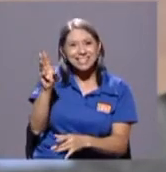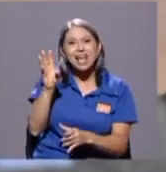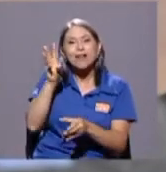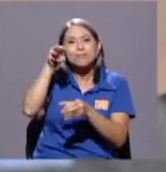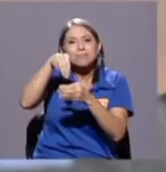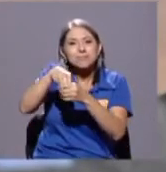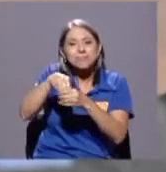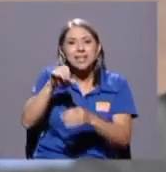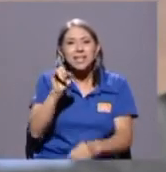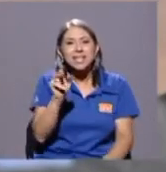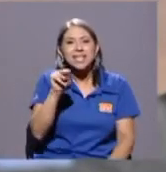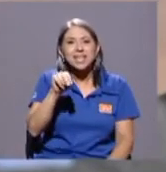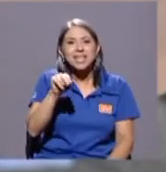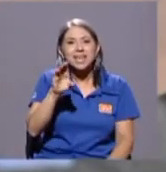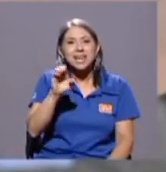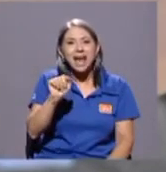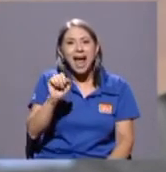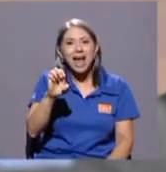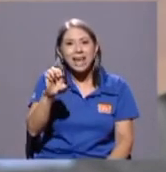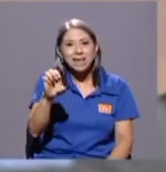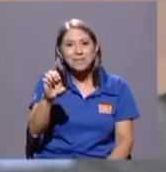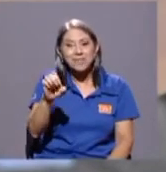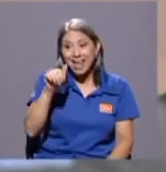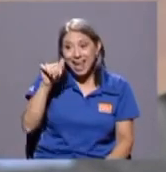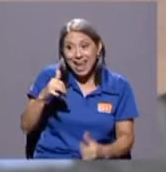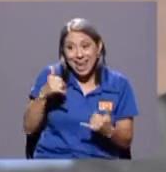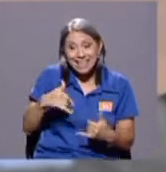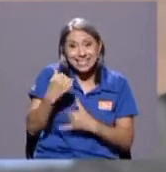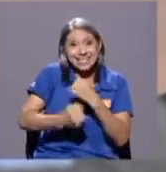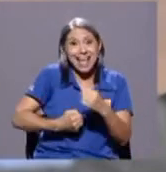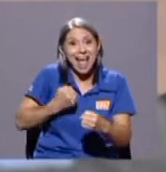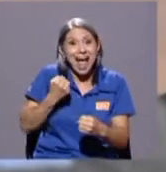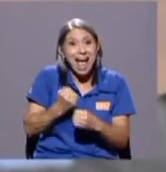empezábamos el proceso gradual de retiro de él.